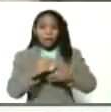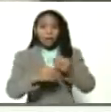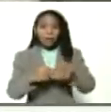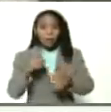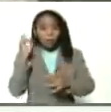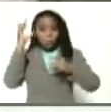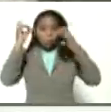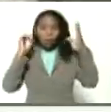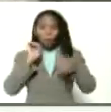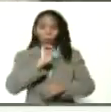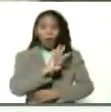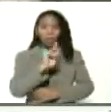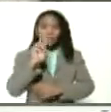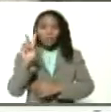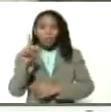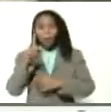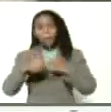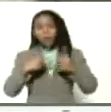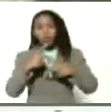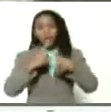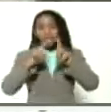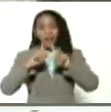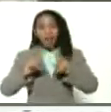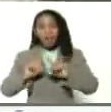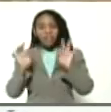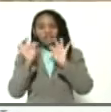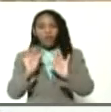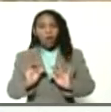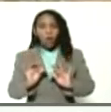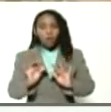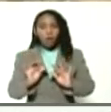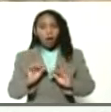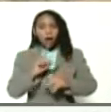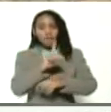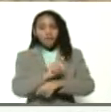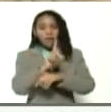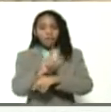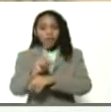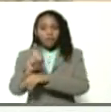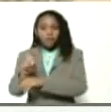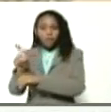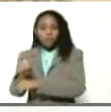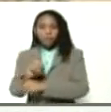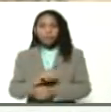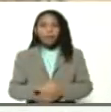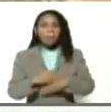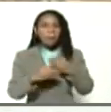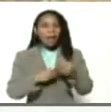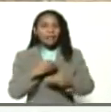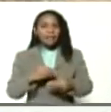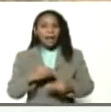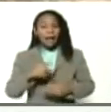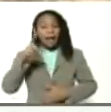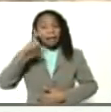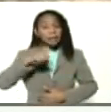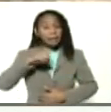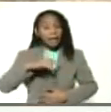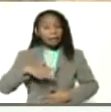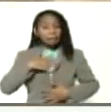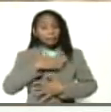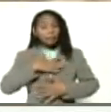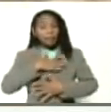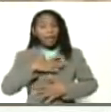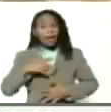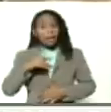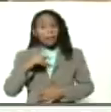con 42 productos en sus diferentes índoles herbicidas fumicidas e insecticidas para satisfacer las necesidades del pequeño y